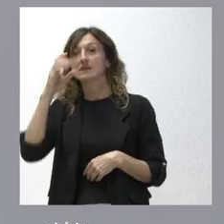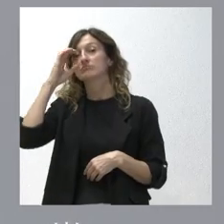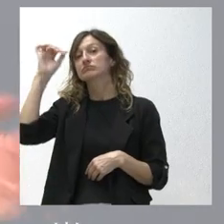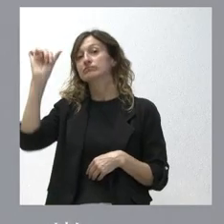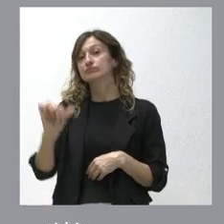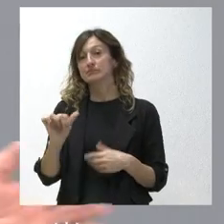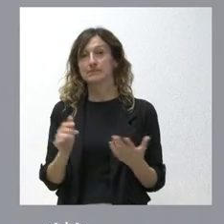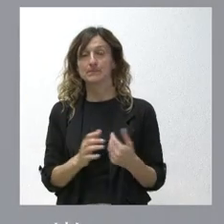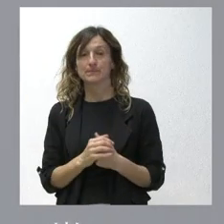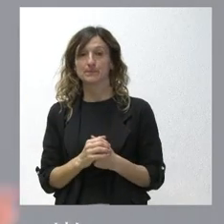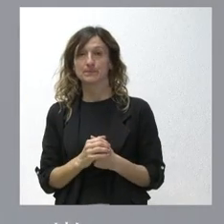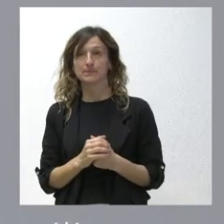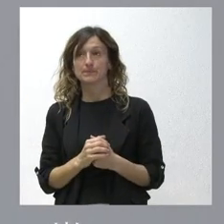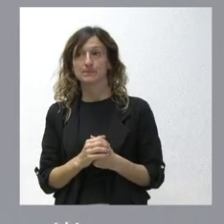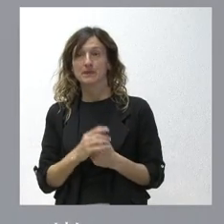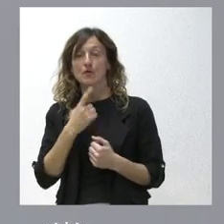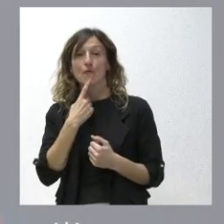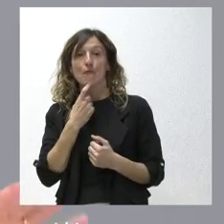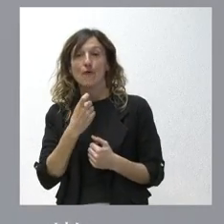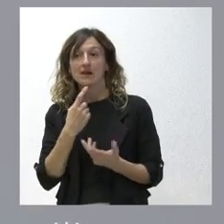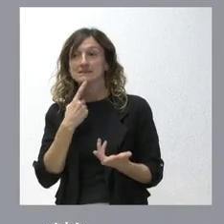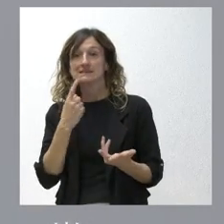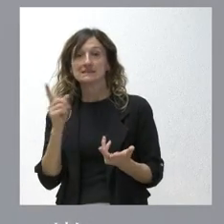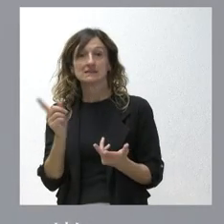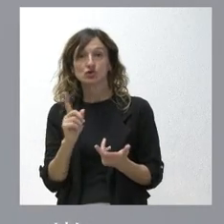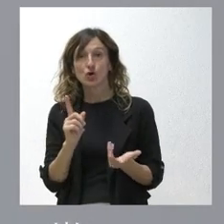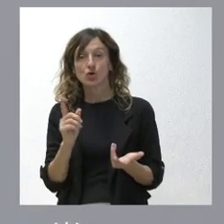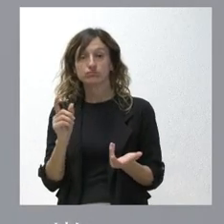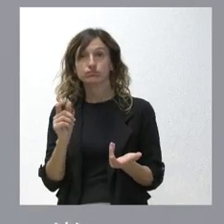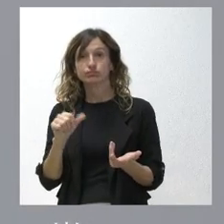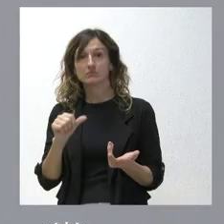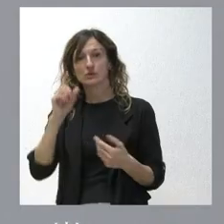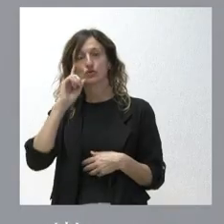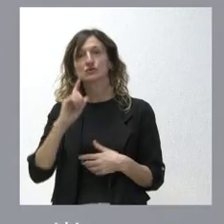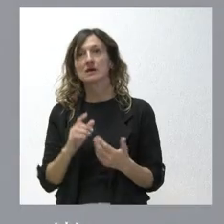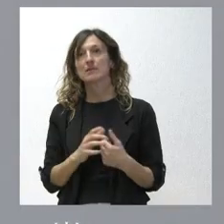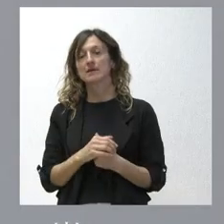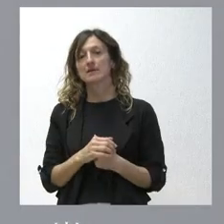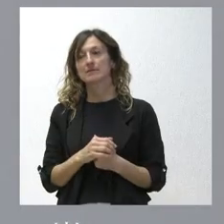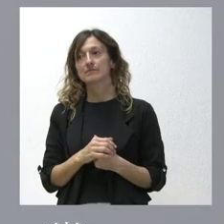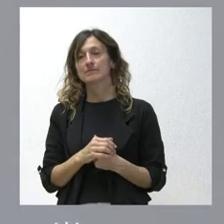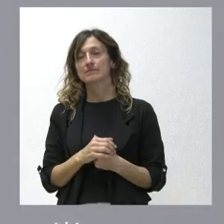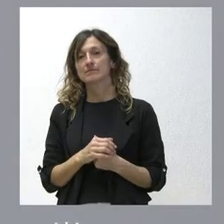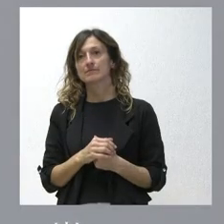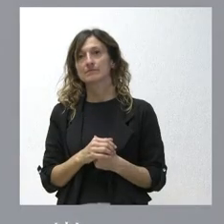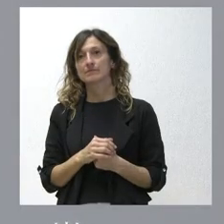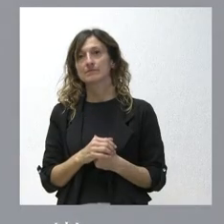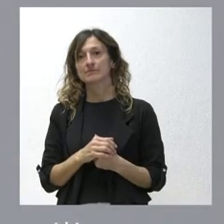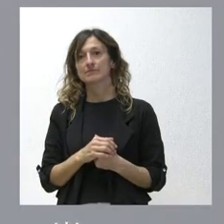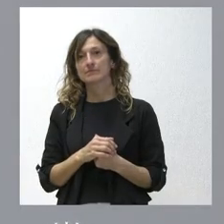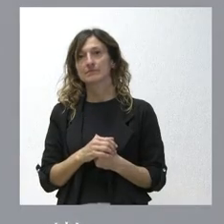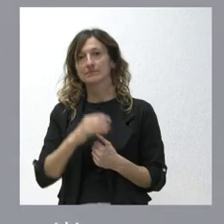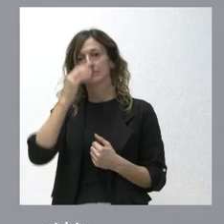y ojalá si es que al final hay un no que todavía no se sabe pues en ese